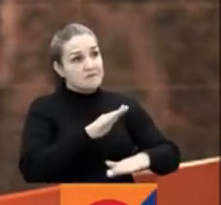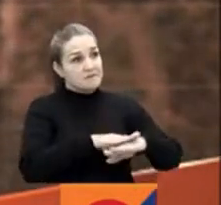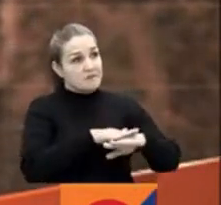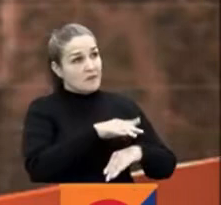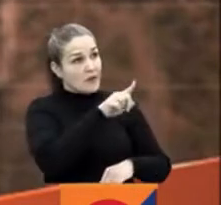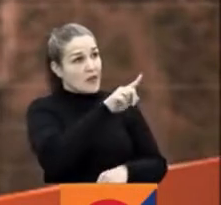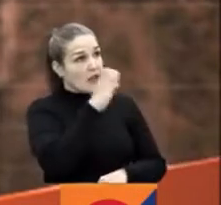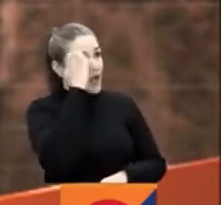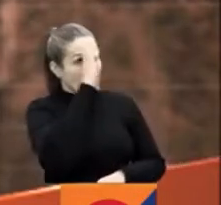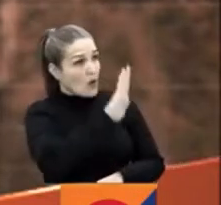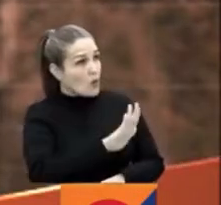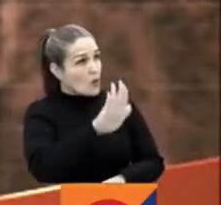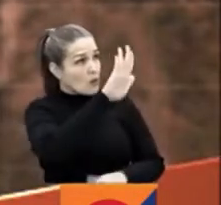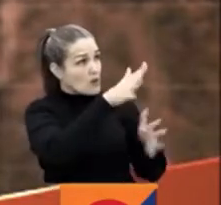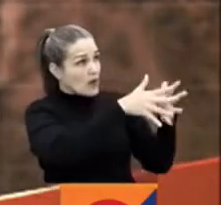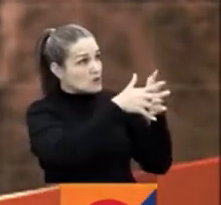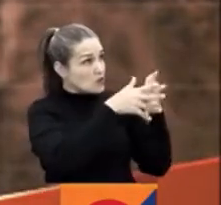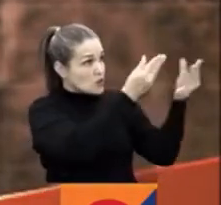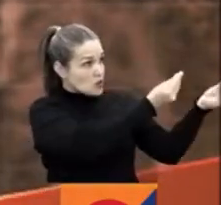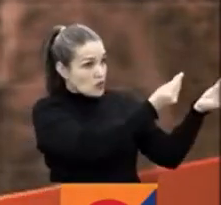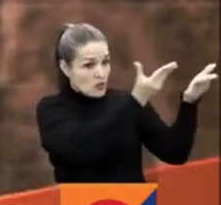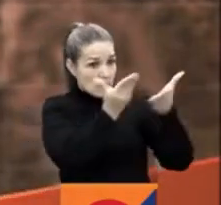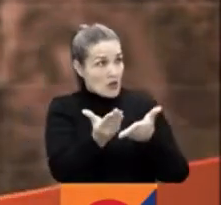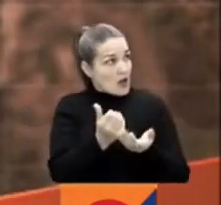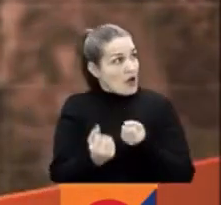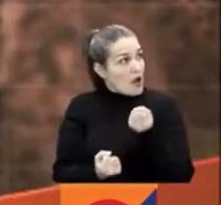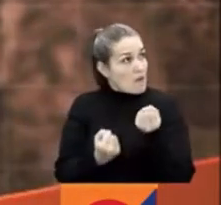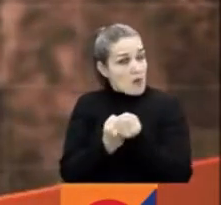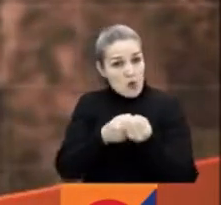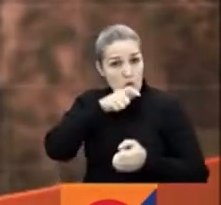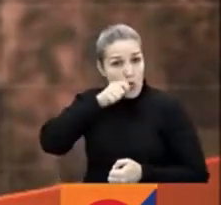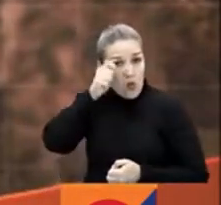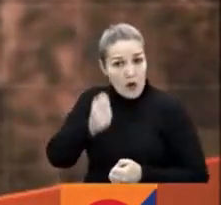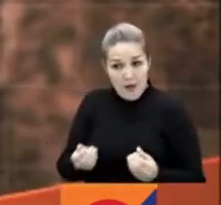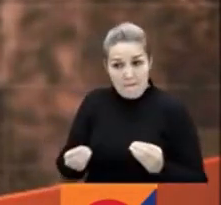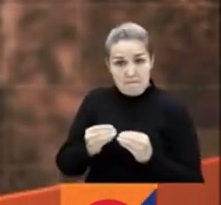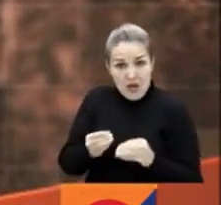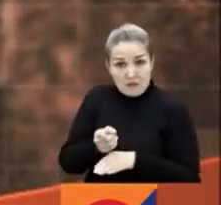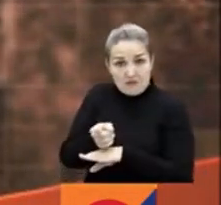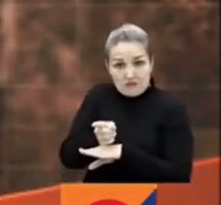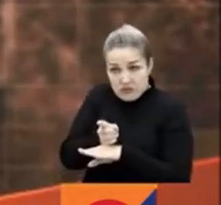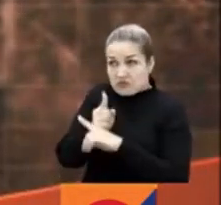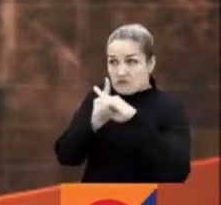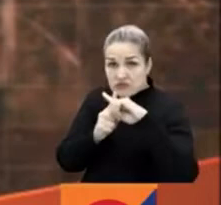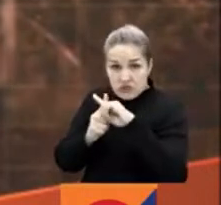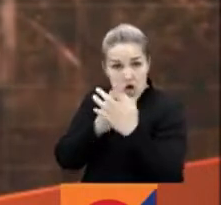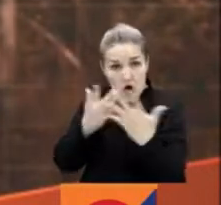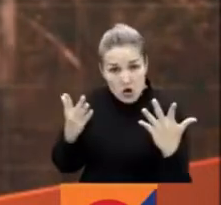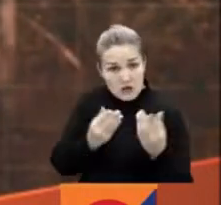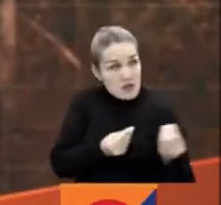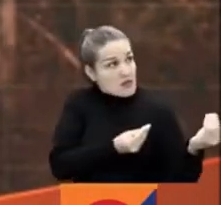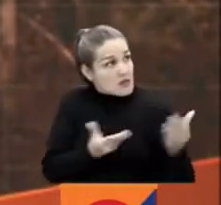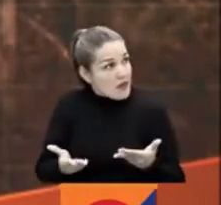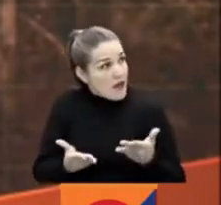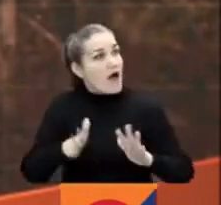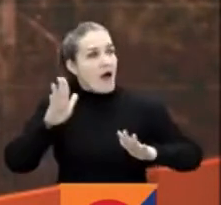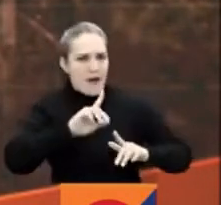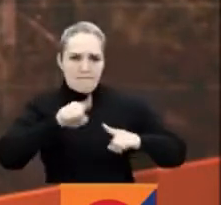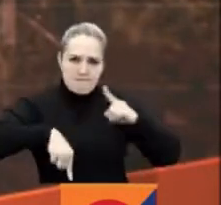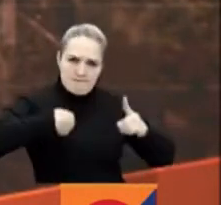alcance a Ucrania como sistemas antimisiles de alta precisión, ampliará los objetivos geográficos de la operación especial que ejecuta.